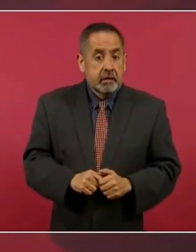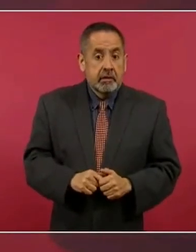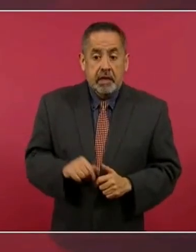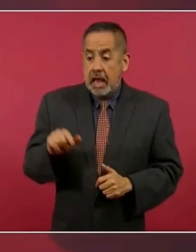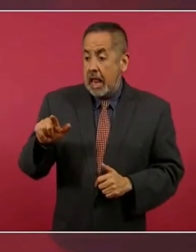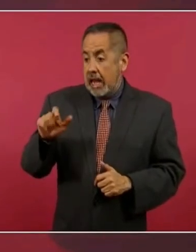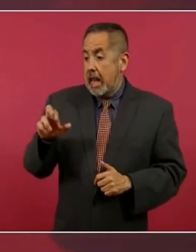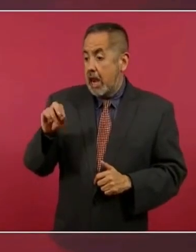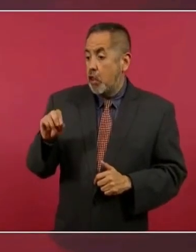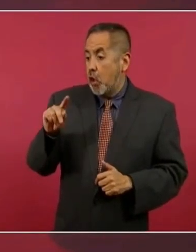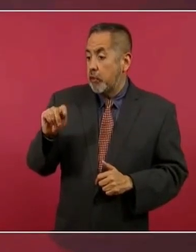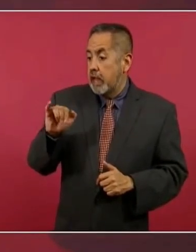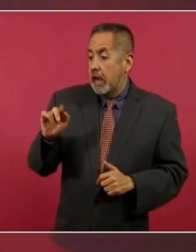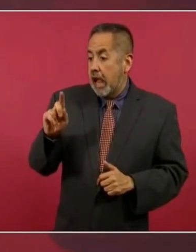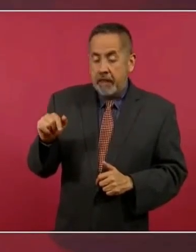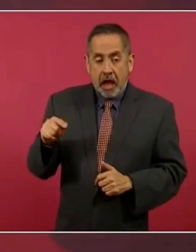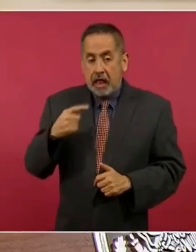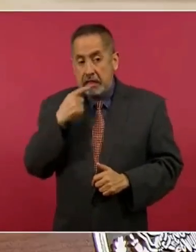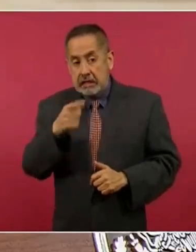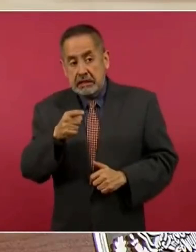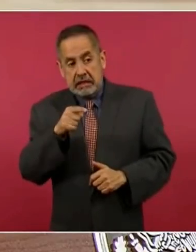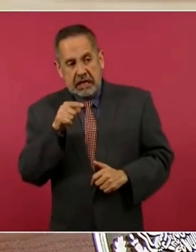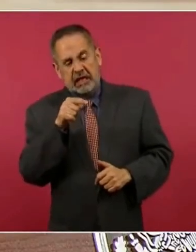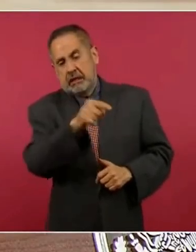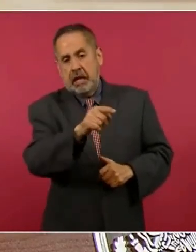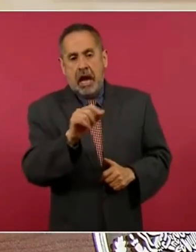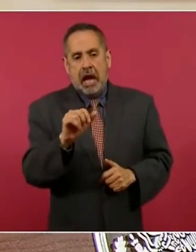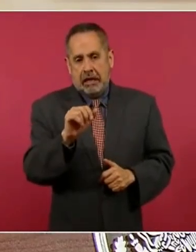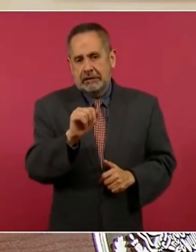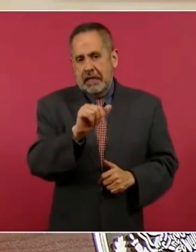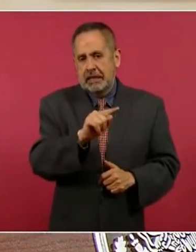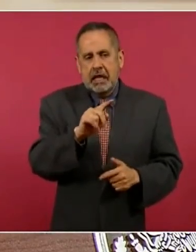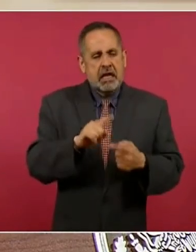porque ya